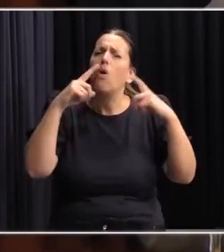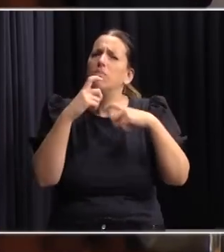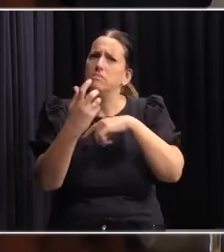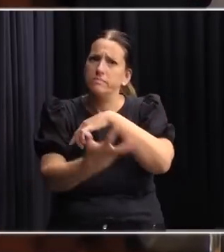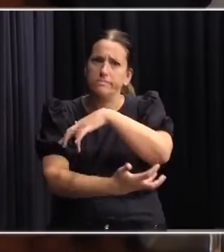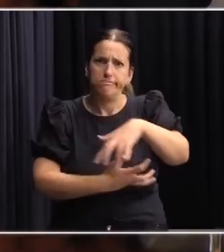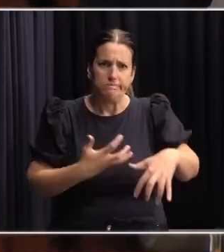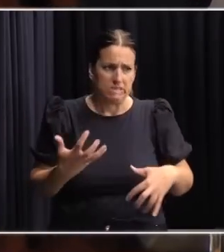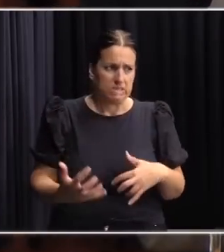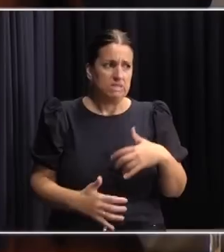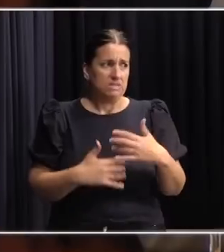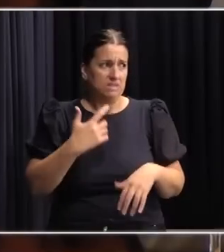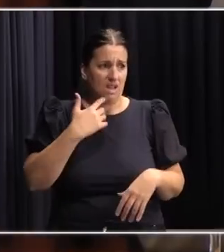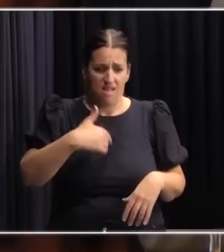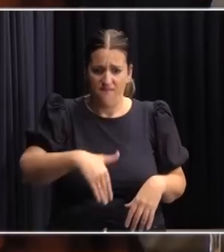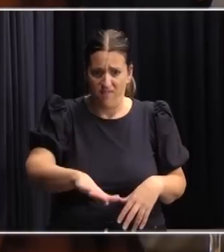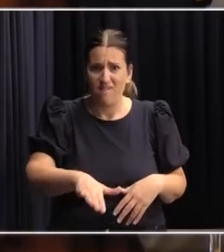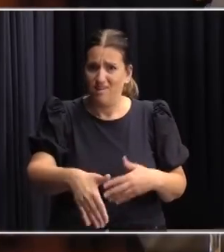a muy breve plazo.